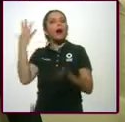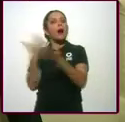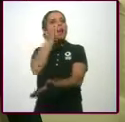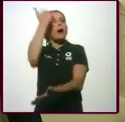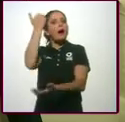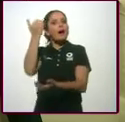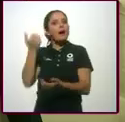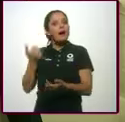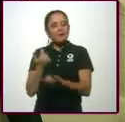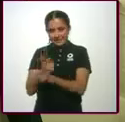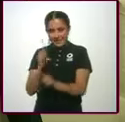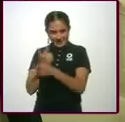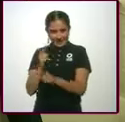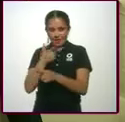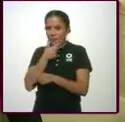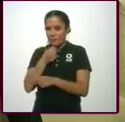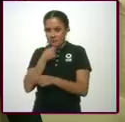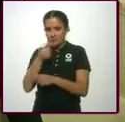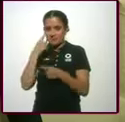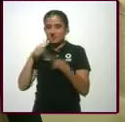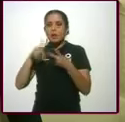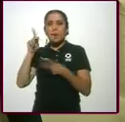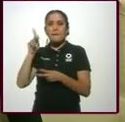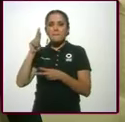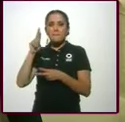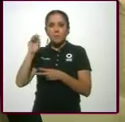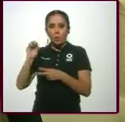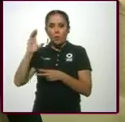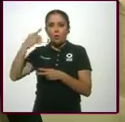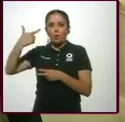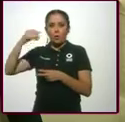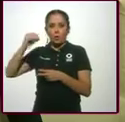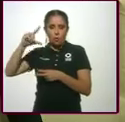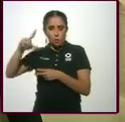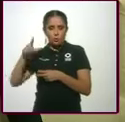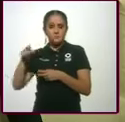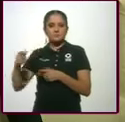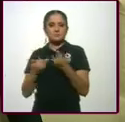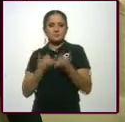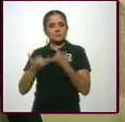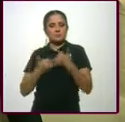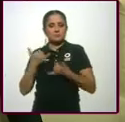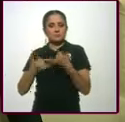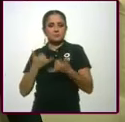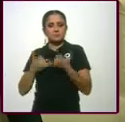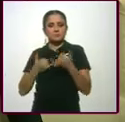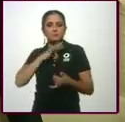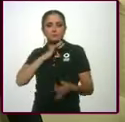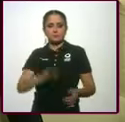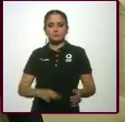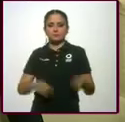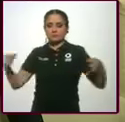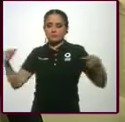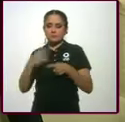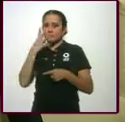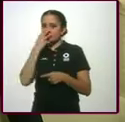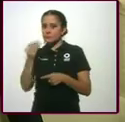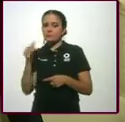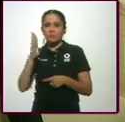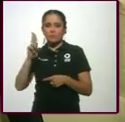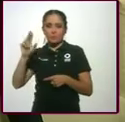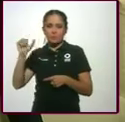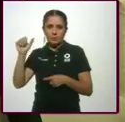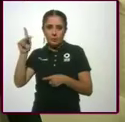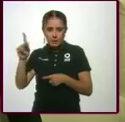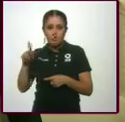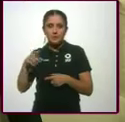Él fue en la de ProGol. Sí. En el juego de Toluca contra Lobos Guap y